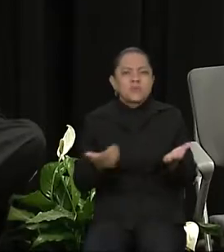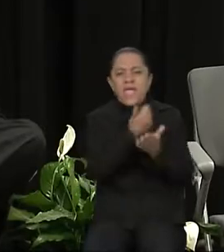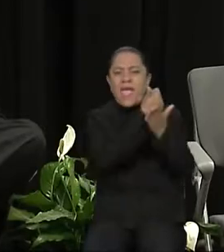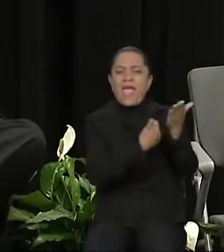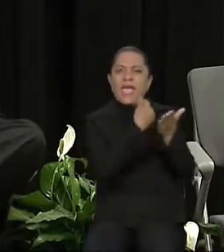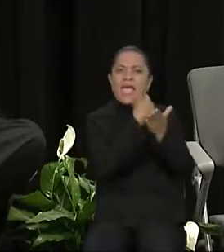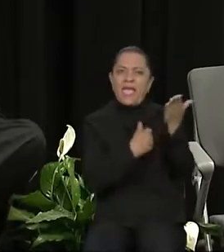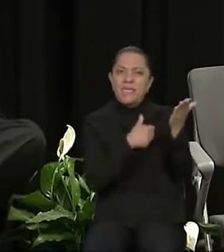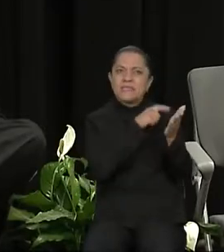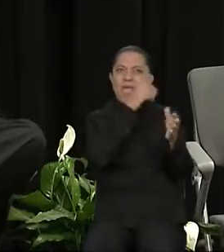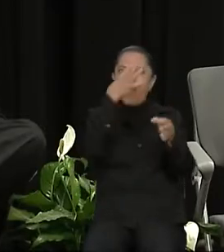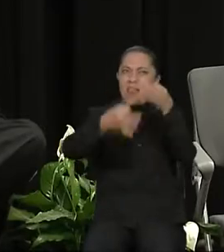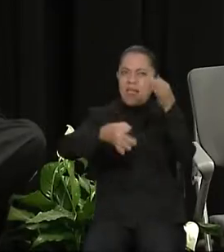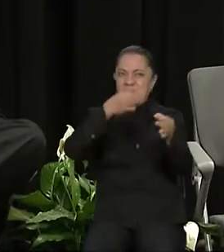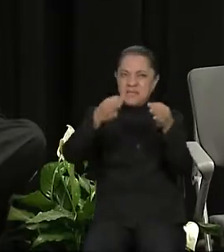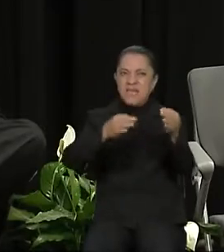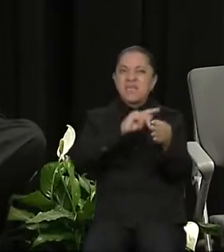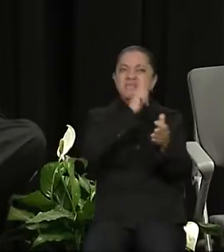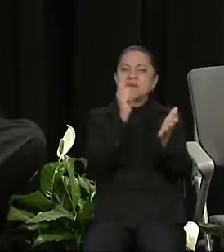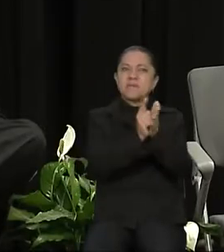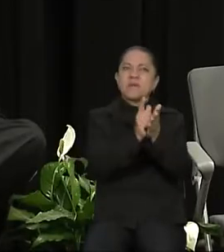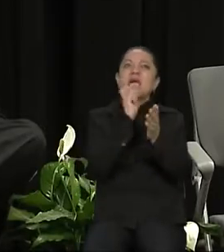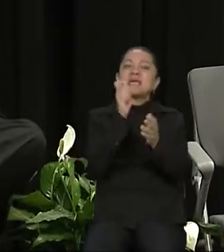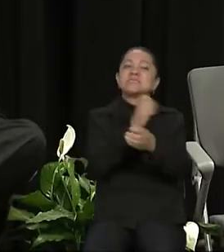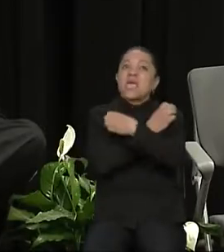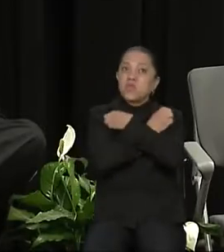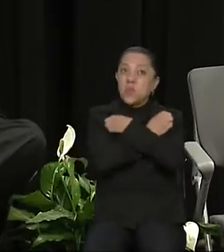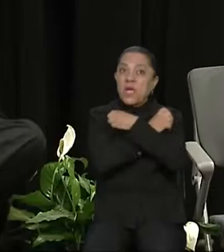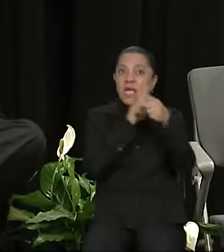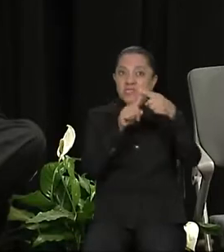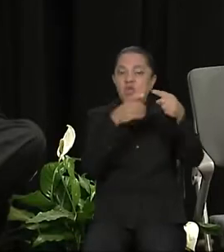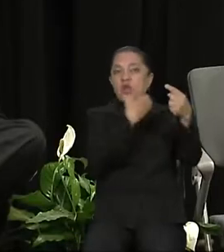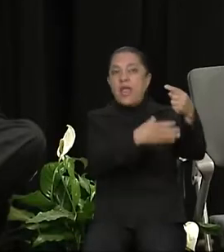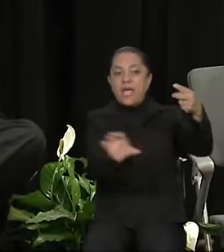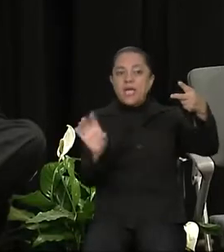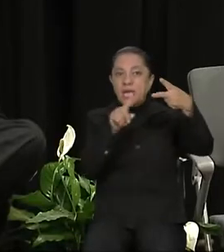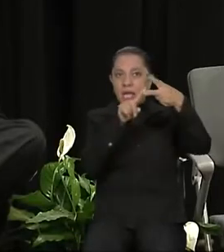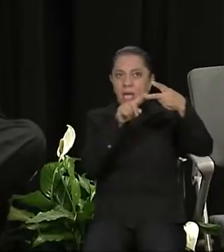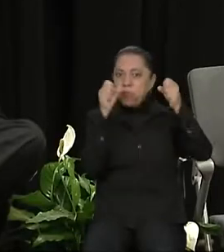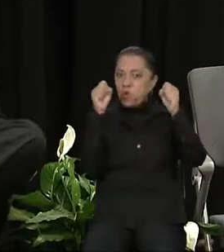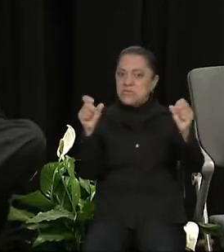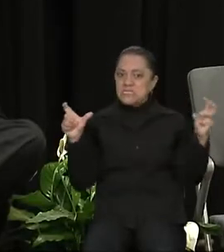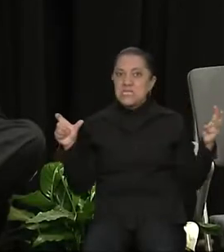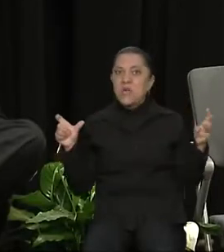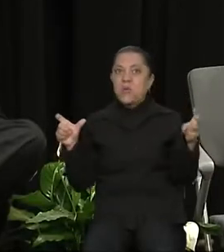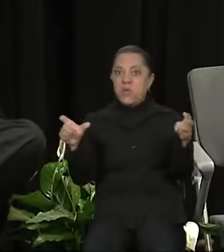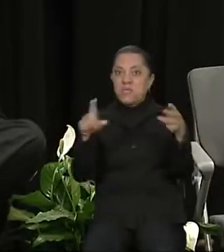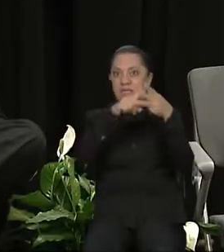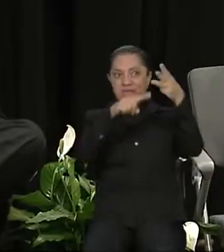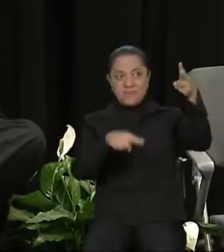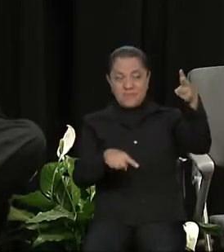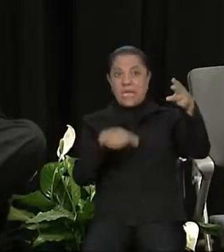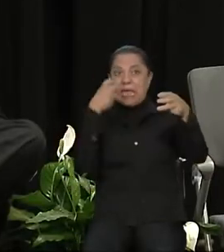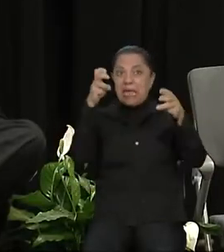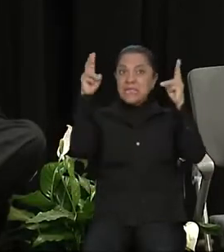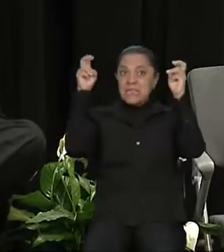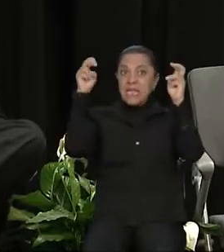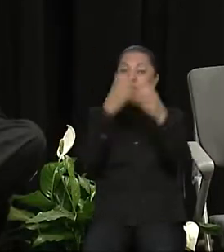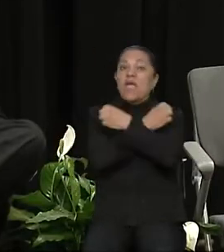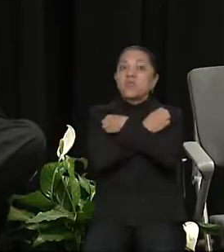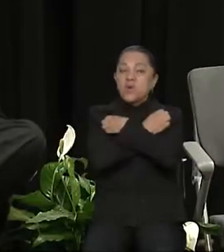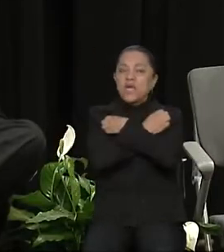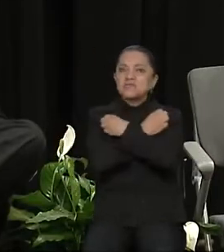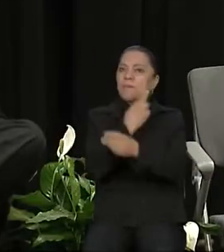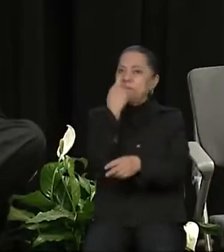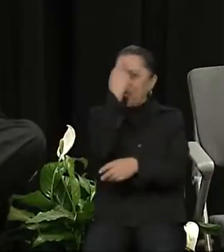fundamentales. La educación, el campo y la seguridad. En el tema de la educación, vamos por revisar la reforma